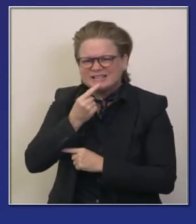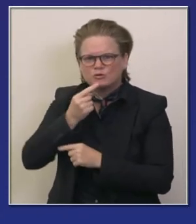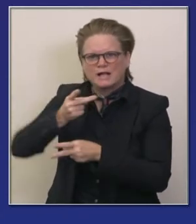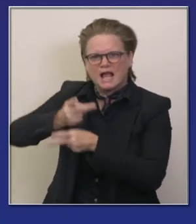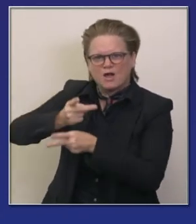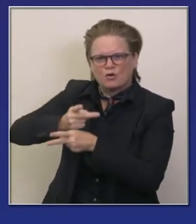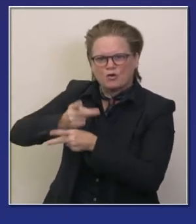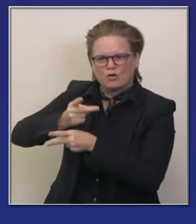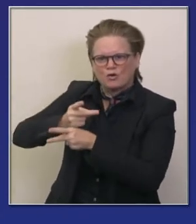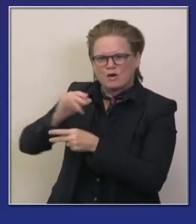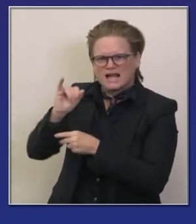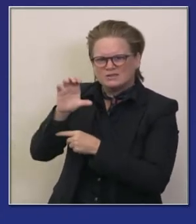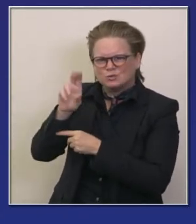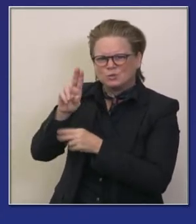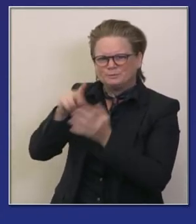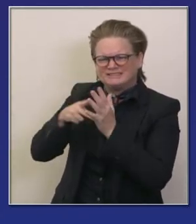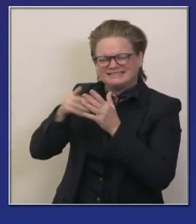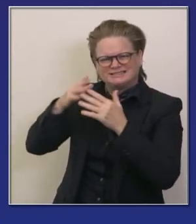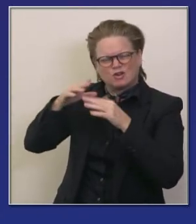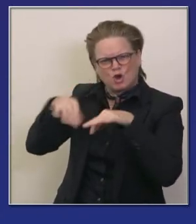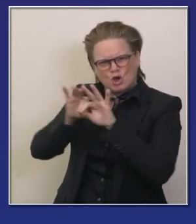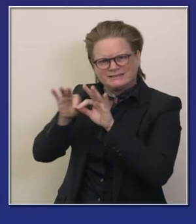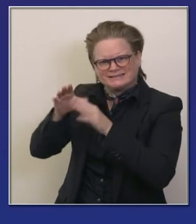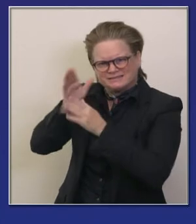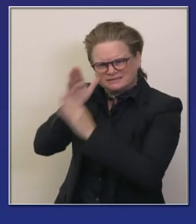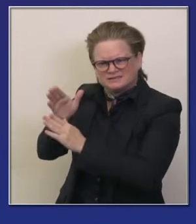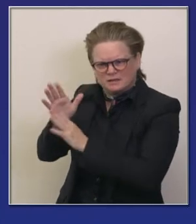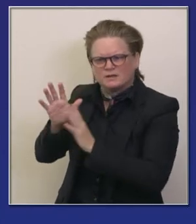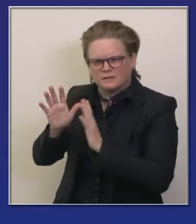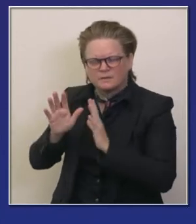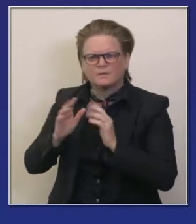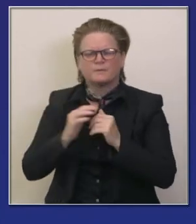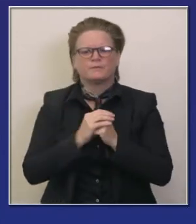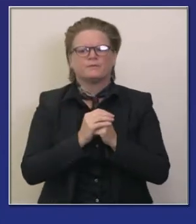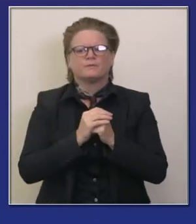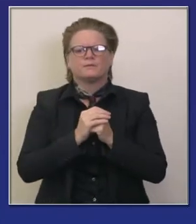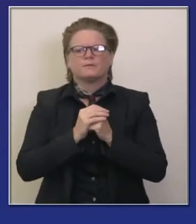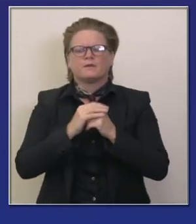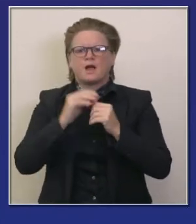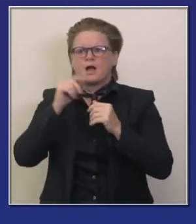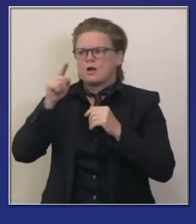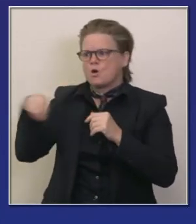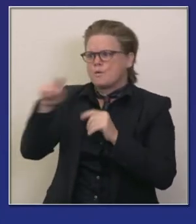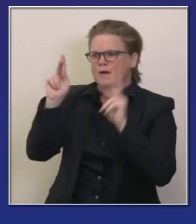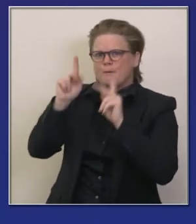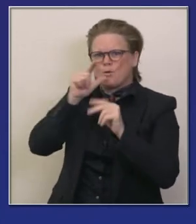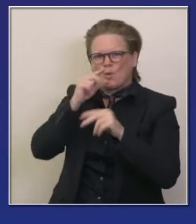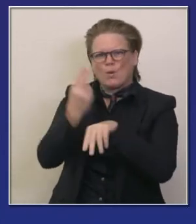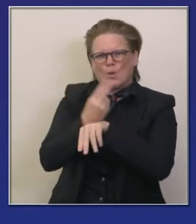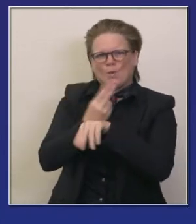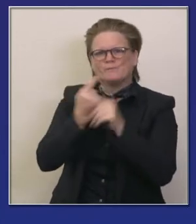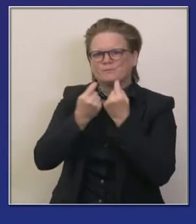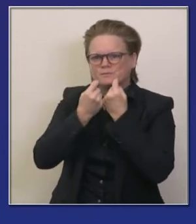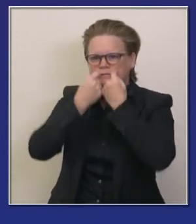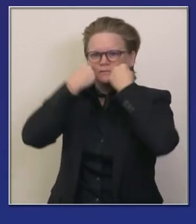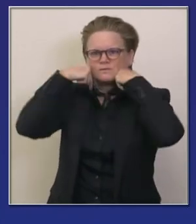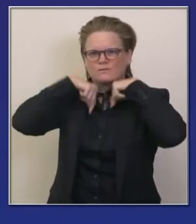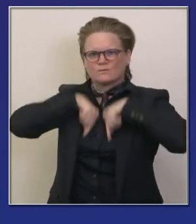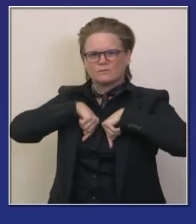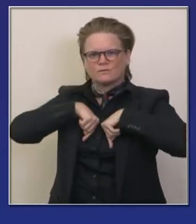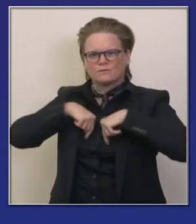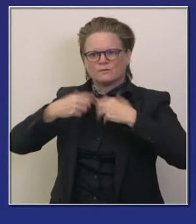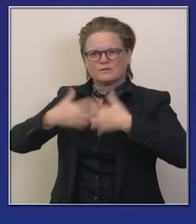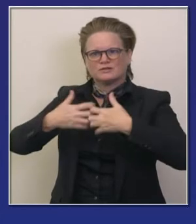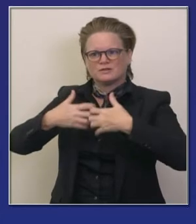estado agregadamente no vivimos en el agregado pero este es en el agregado la capacidad de unidades de cuidados